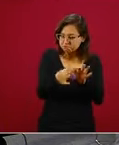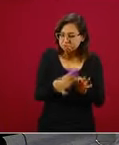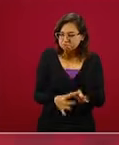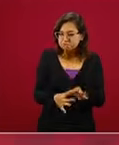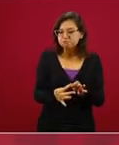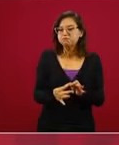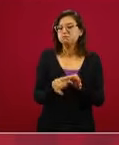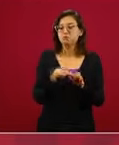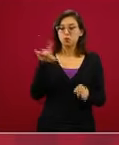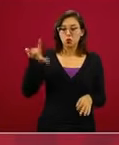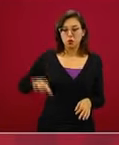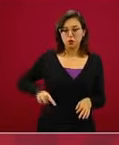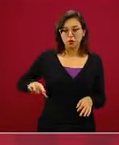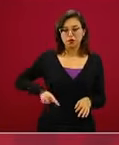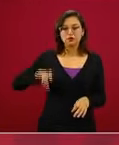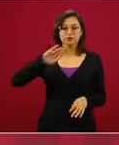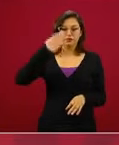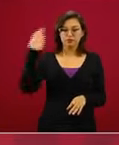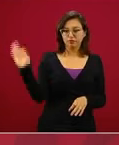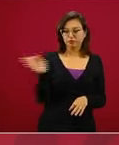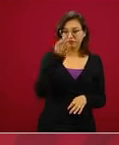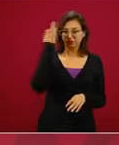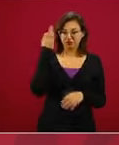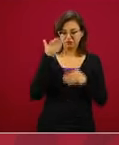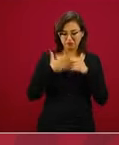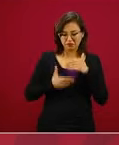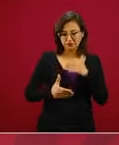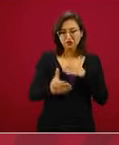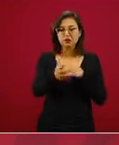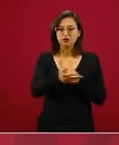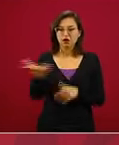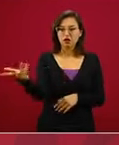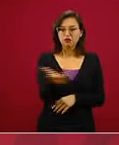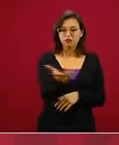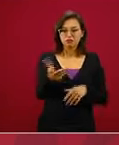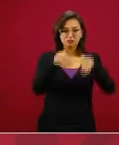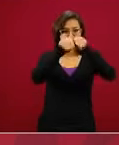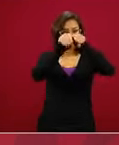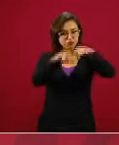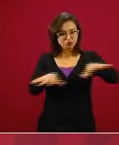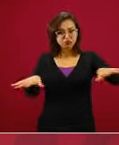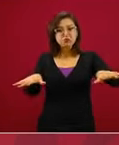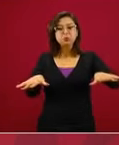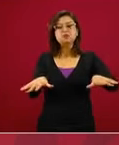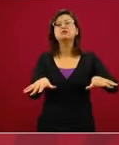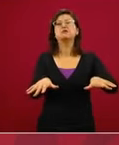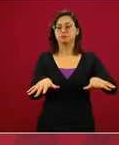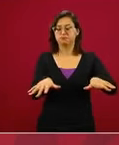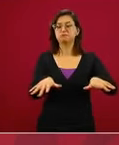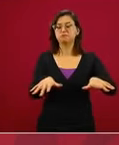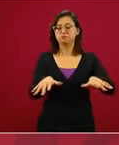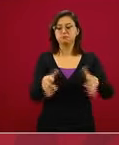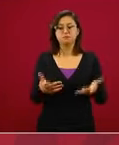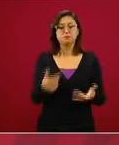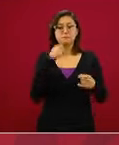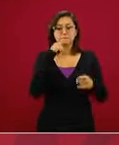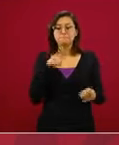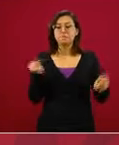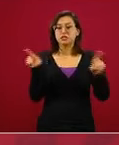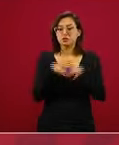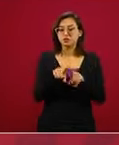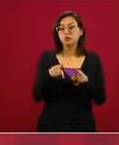el gobierno federal se genere y que tenga, por supuesto, todos los esquemas de tipo